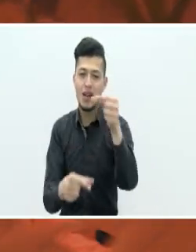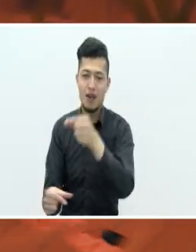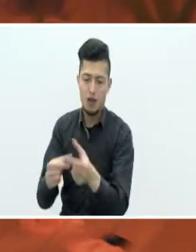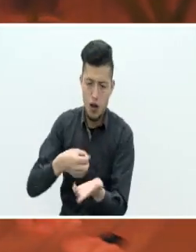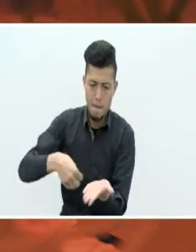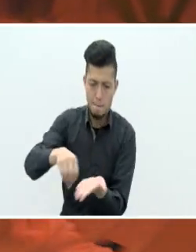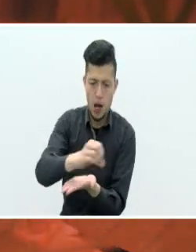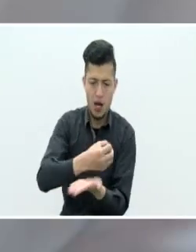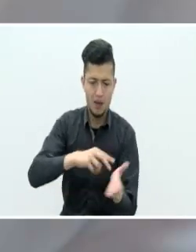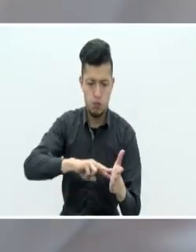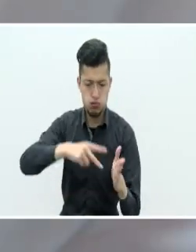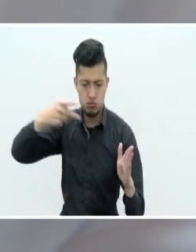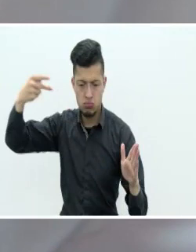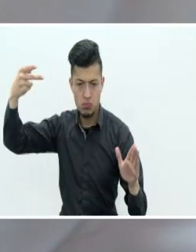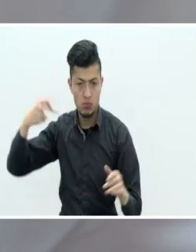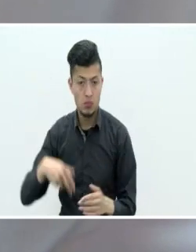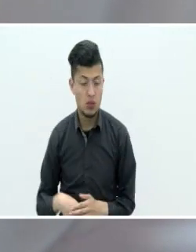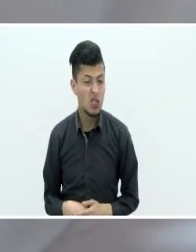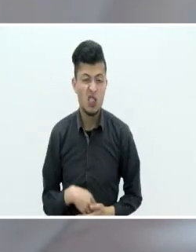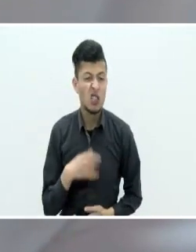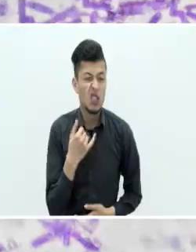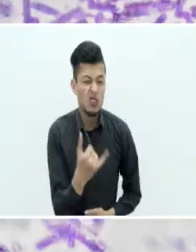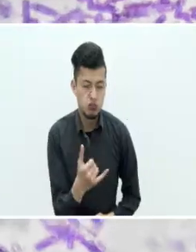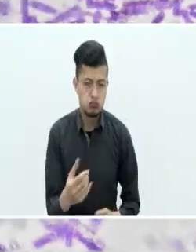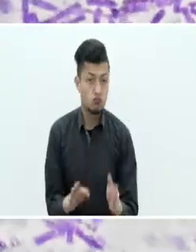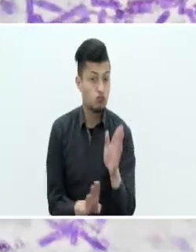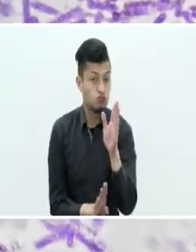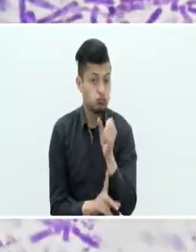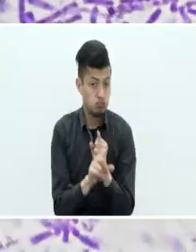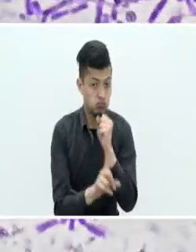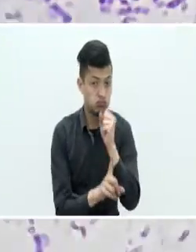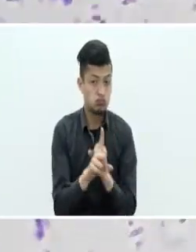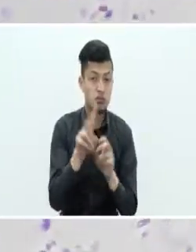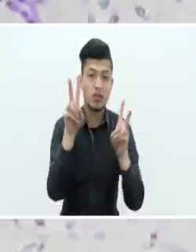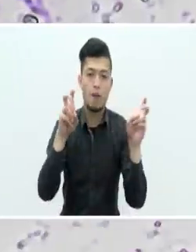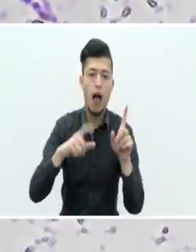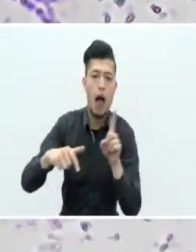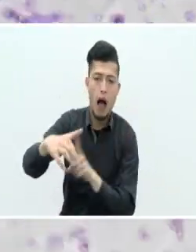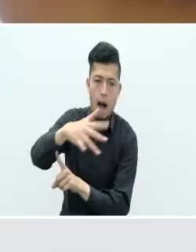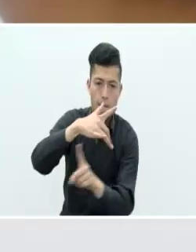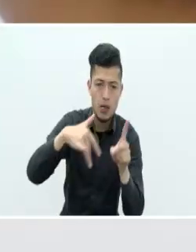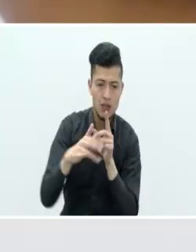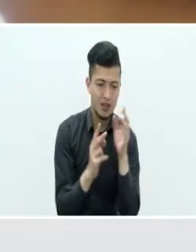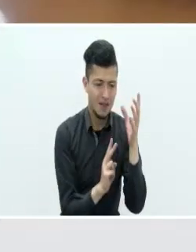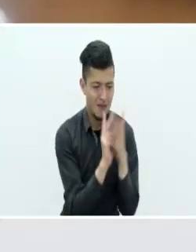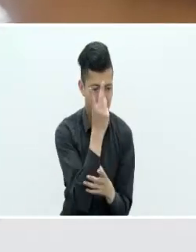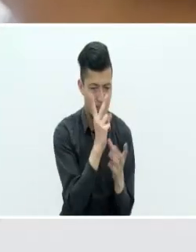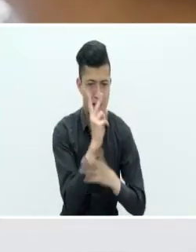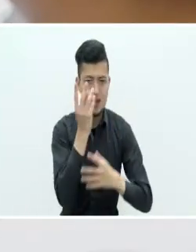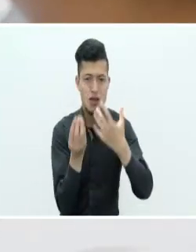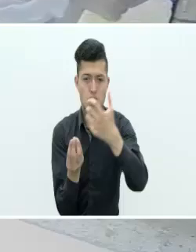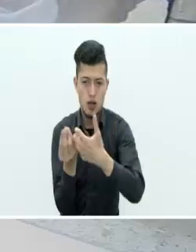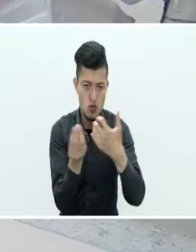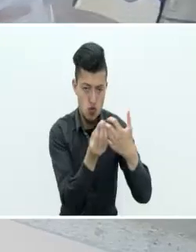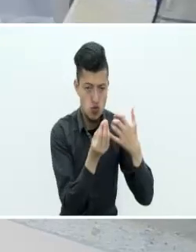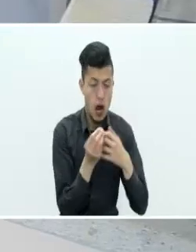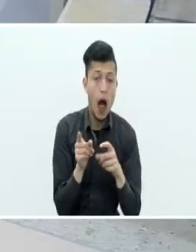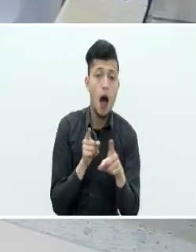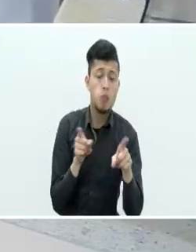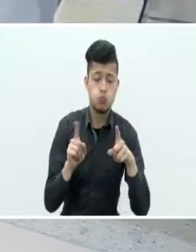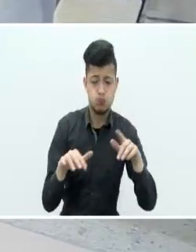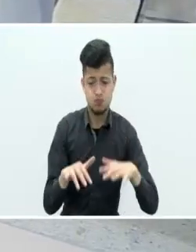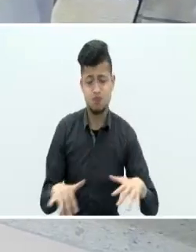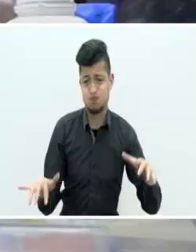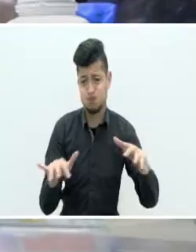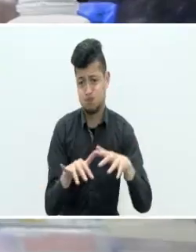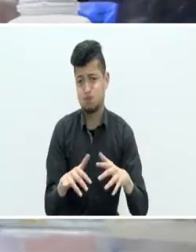Biotecnología Este moderno laboratorio trabaja en las áreas ambiental, vegetal e industrial. Este espacio cuenta con la